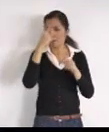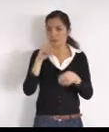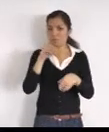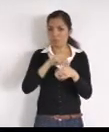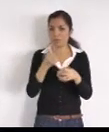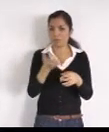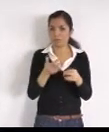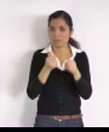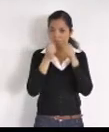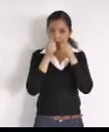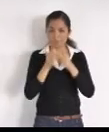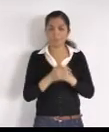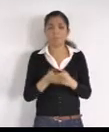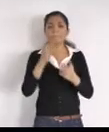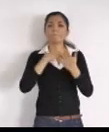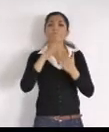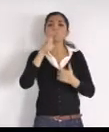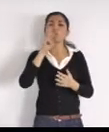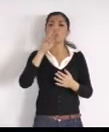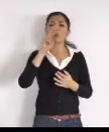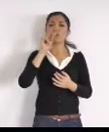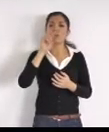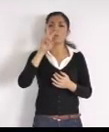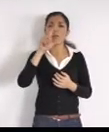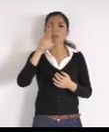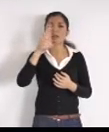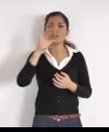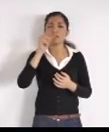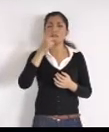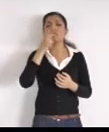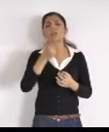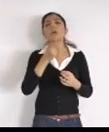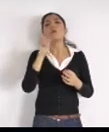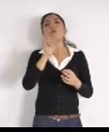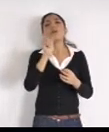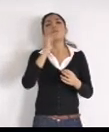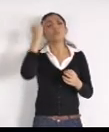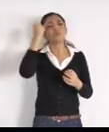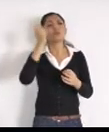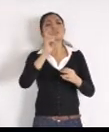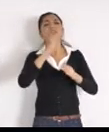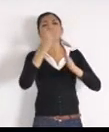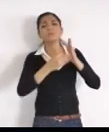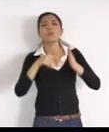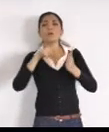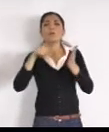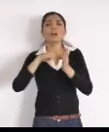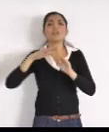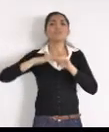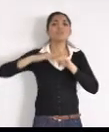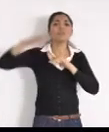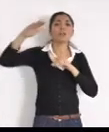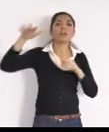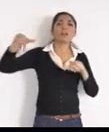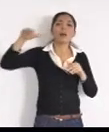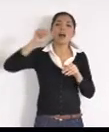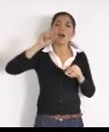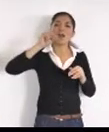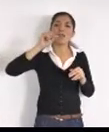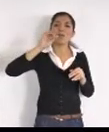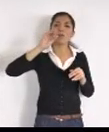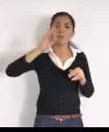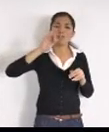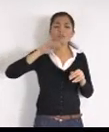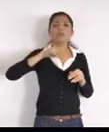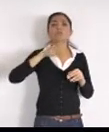empiezan a terminar, pavimentación, de Adolfo, y Pedro Mirasau, cruce muy conflictivo, este mes, en el plazo,